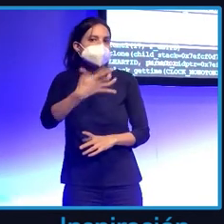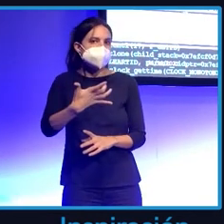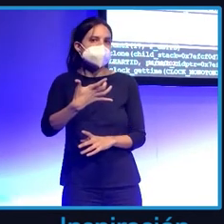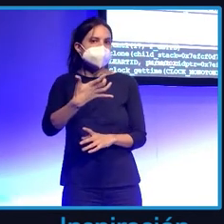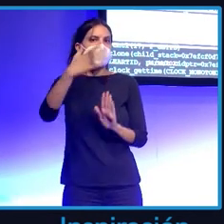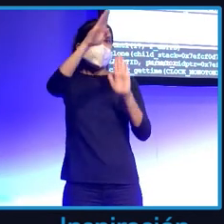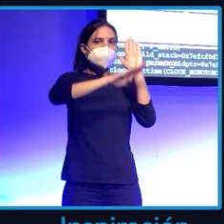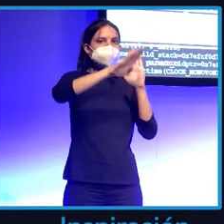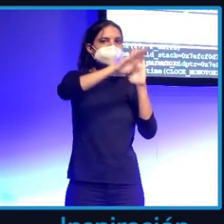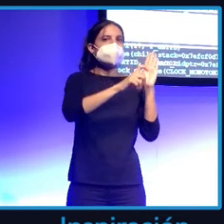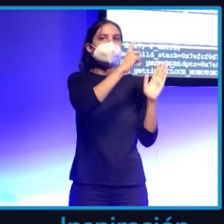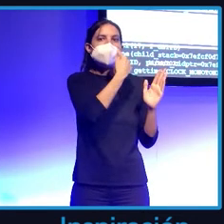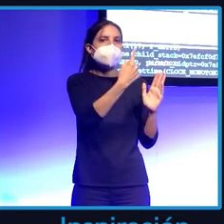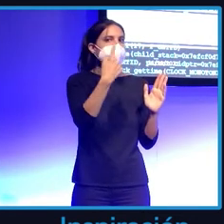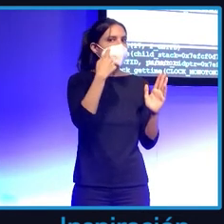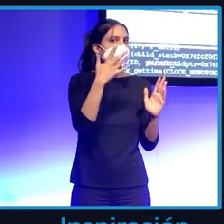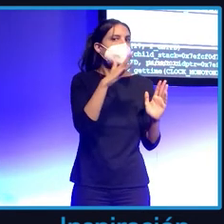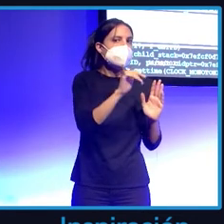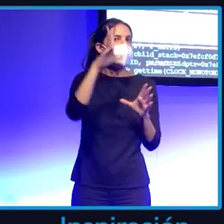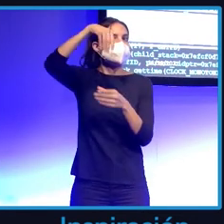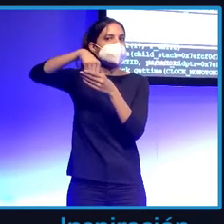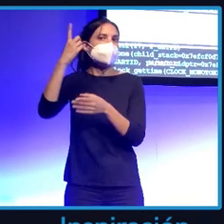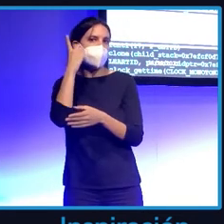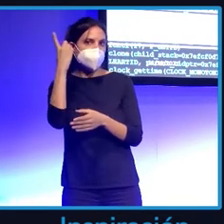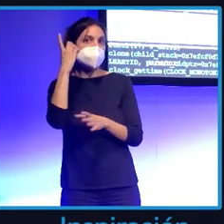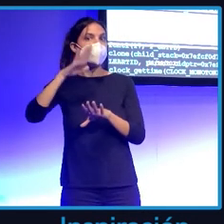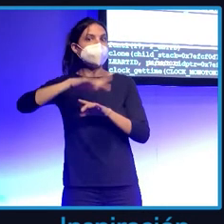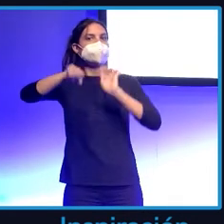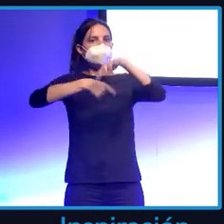una aplicación espía en el dispositivo móvil y llevarlo a un procedimiento judicial.